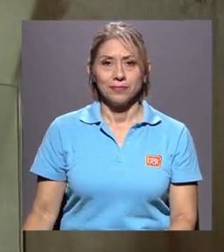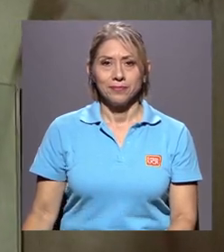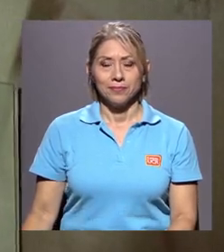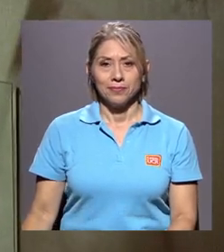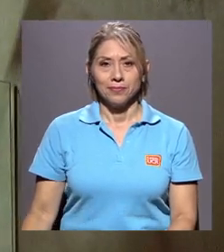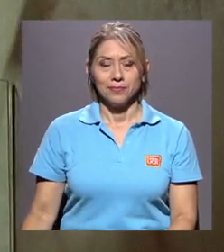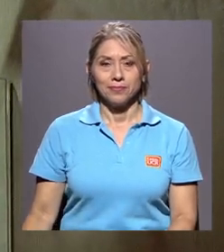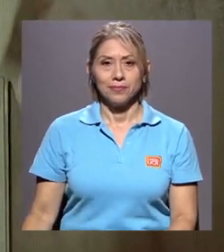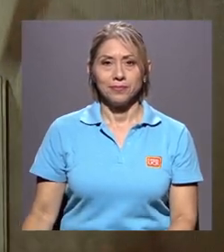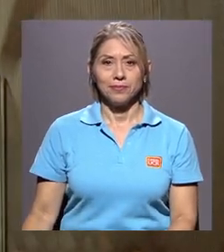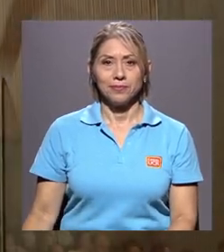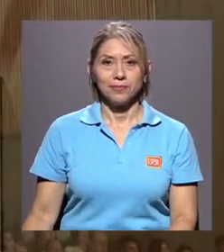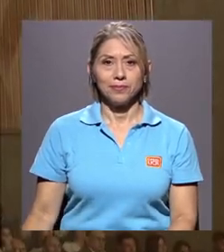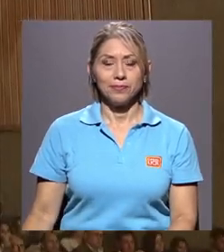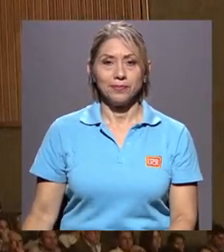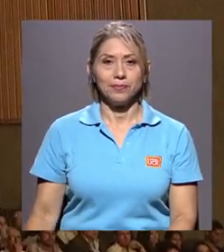cambios